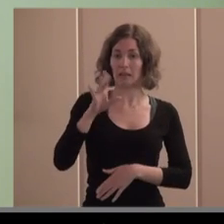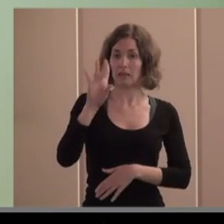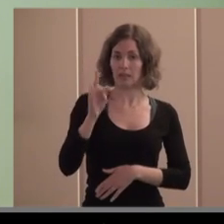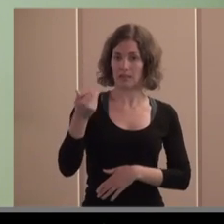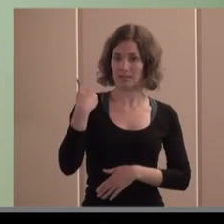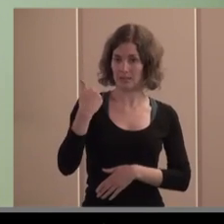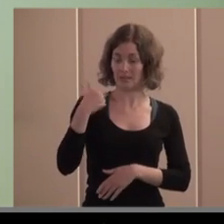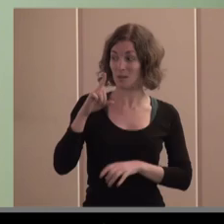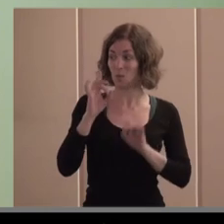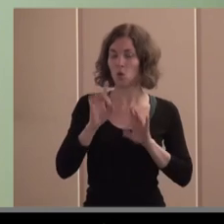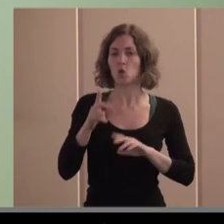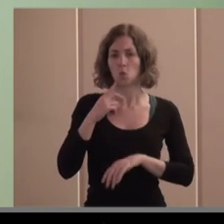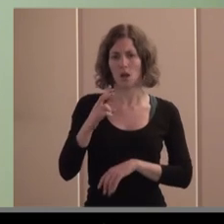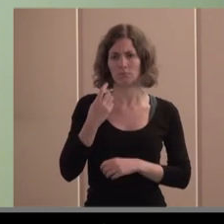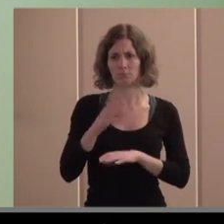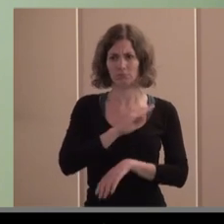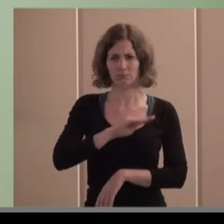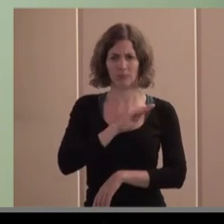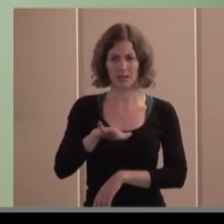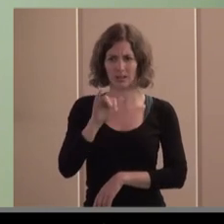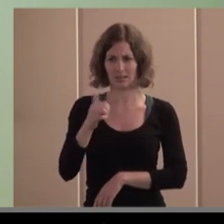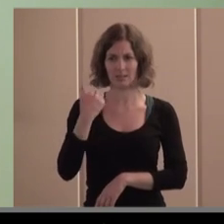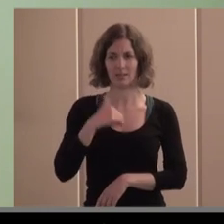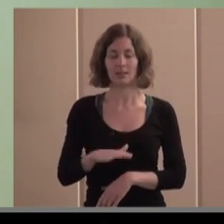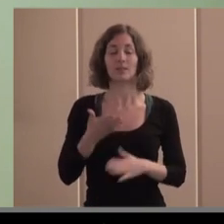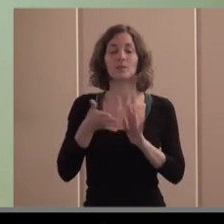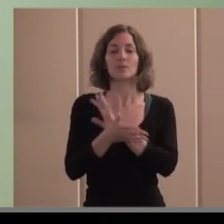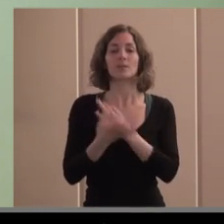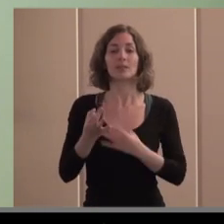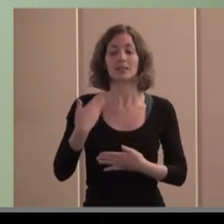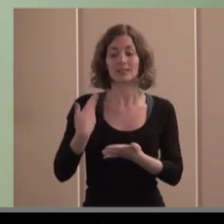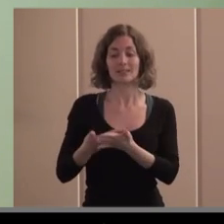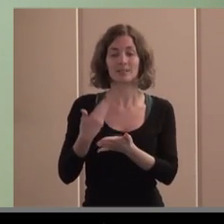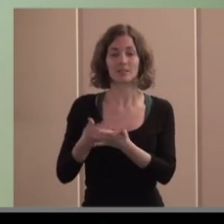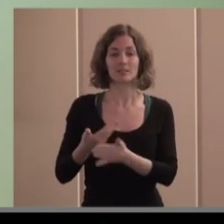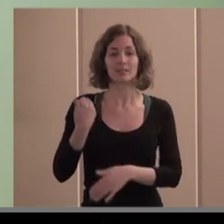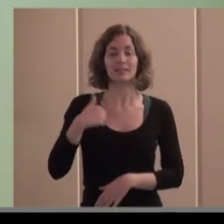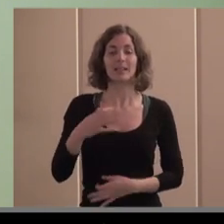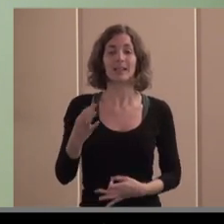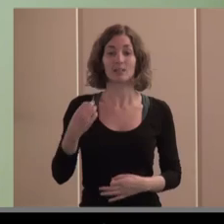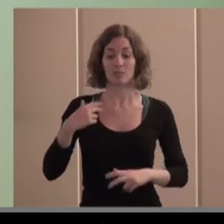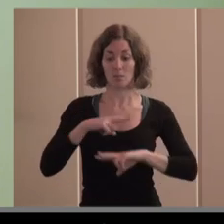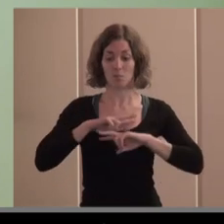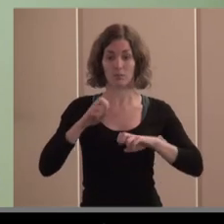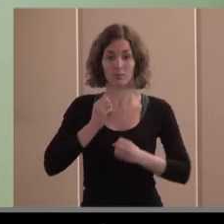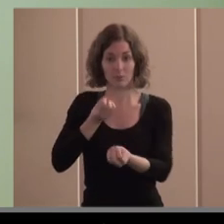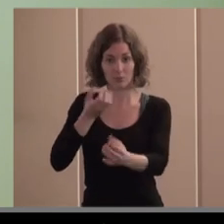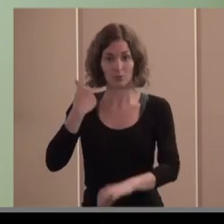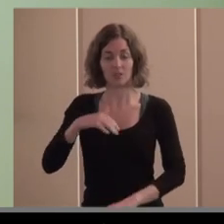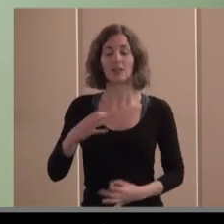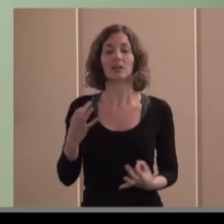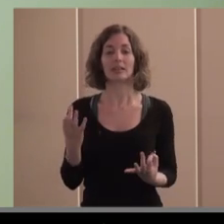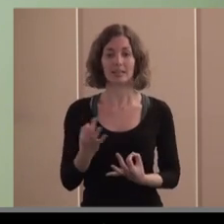estas encontraréis bastante en el mercado por lo tanto se constata lo que os decía al principio de mi intervención es un modelo